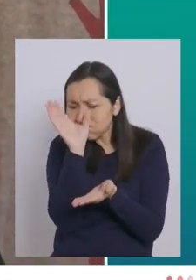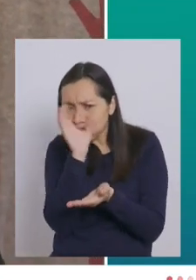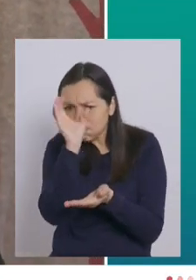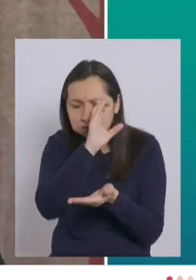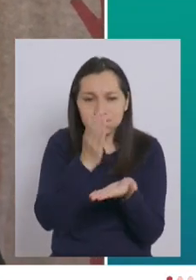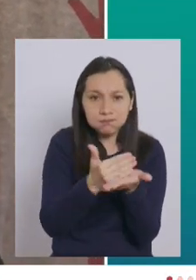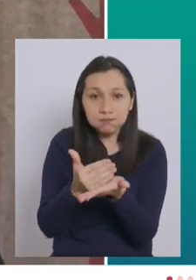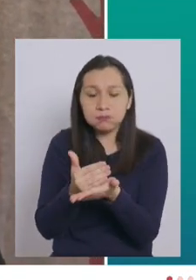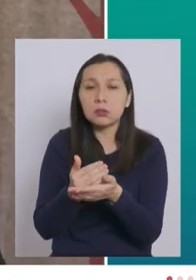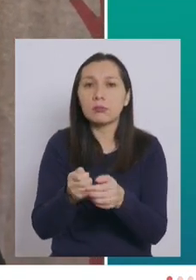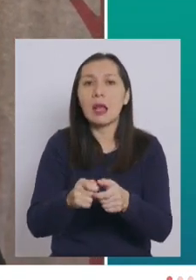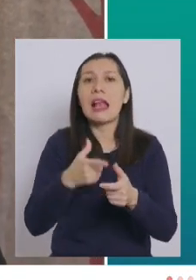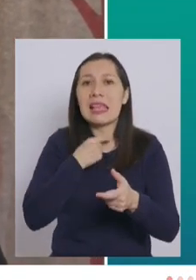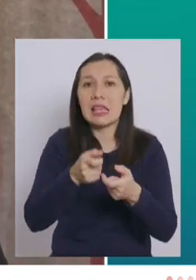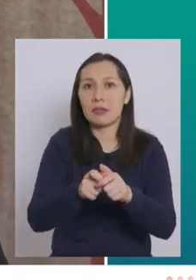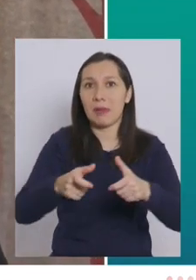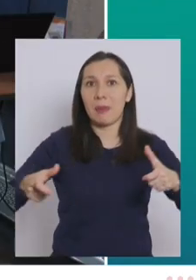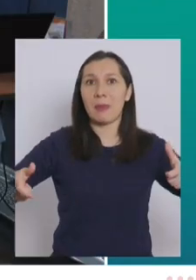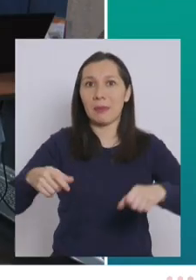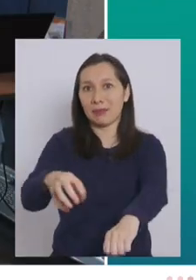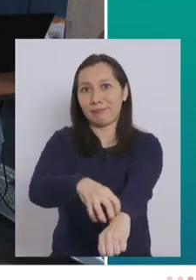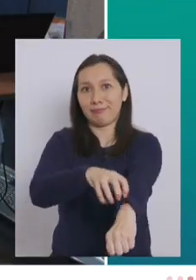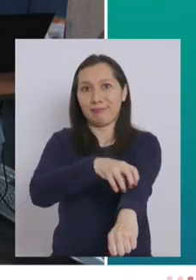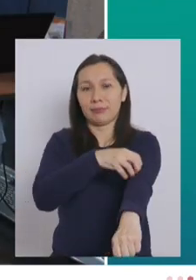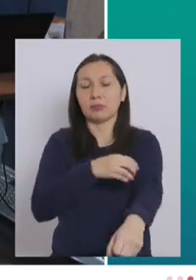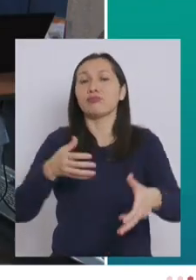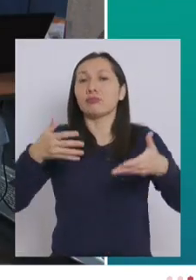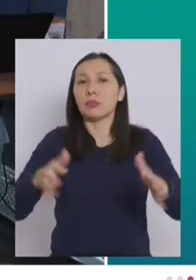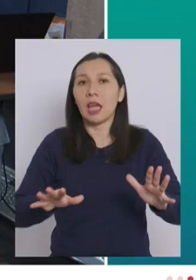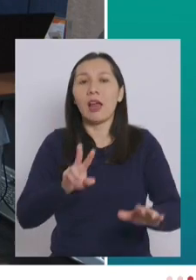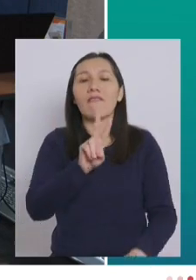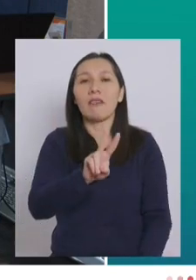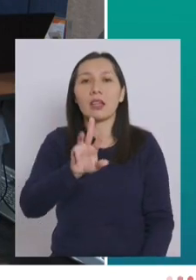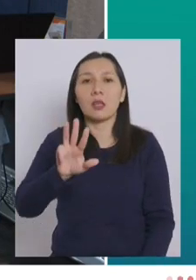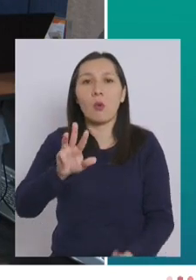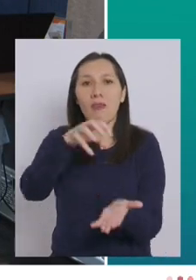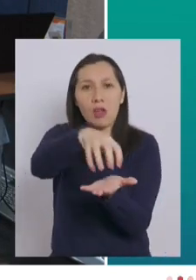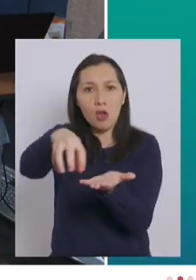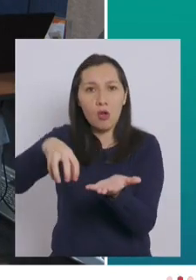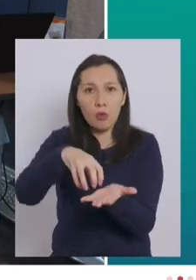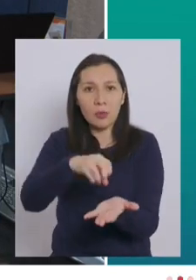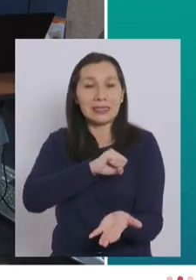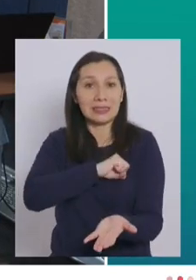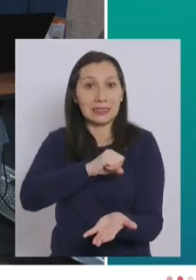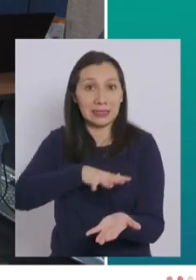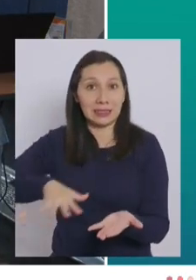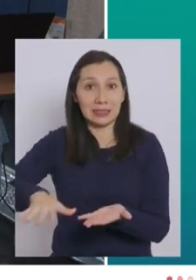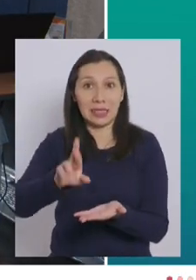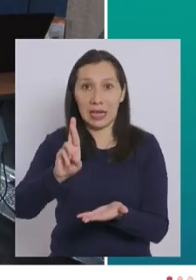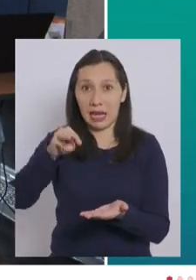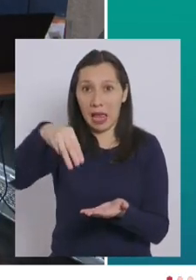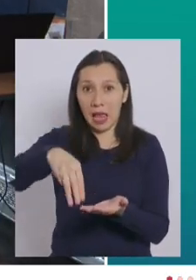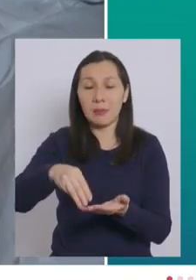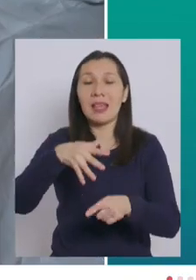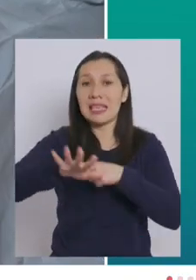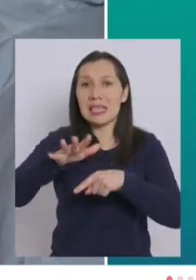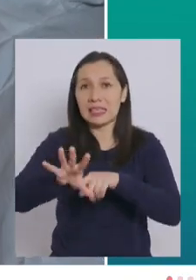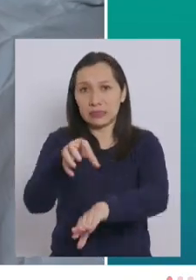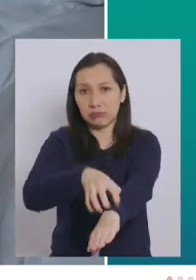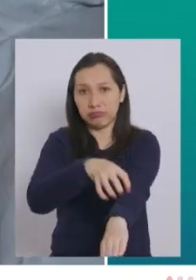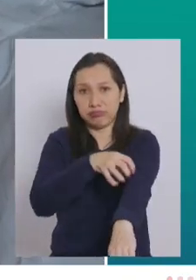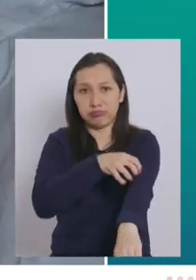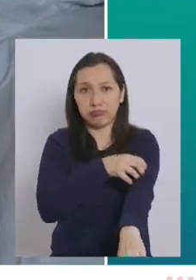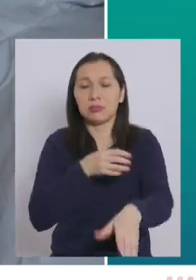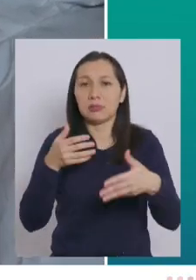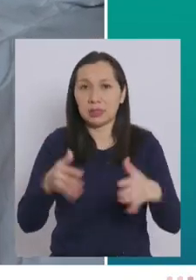escalándola a nivel de todo nuestro país, ya la tenemos en 29 comunas en la región metropolitana y en 15 regiones del